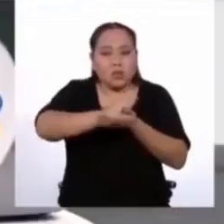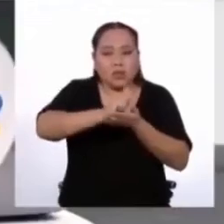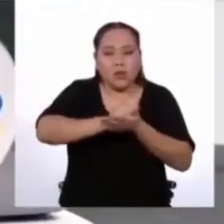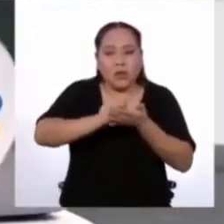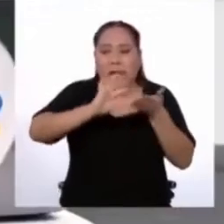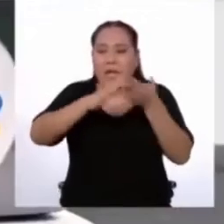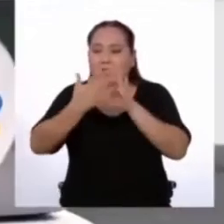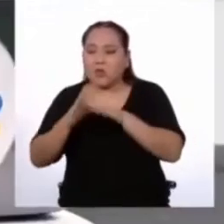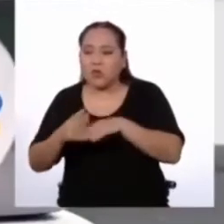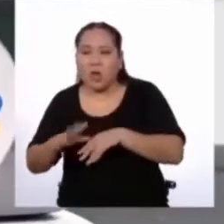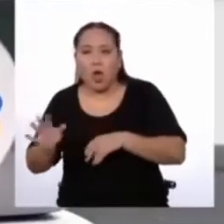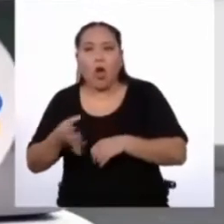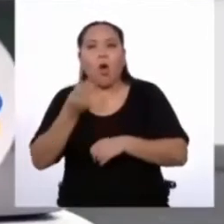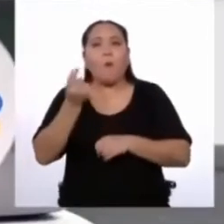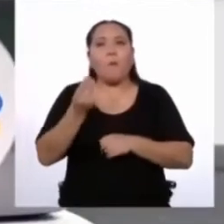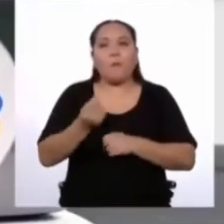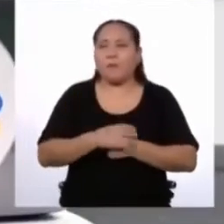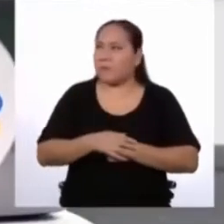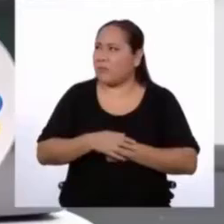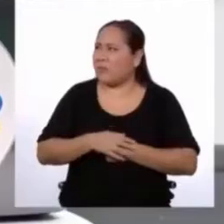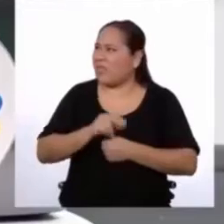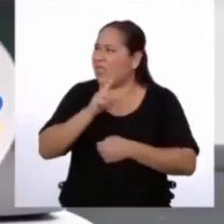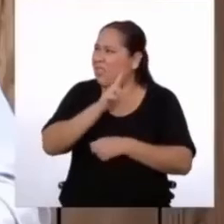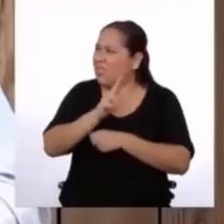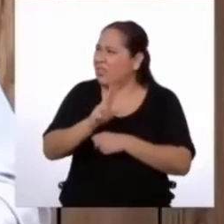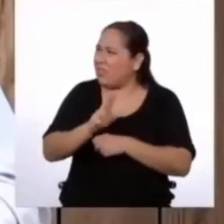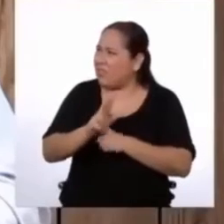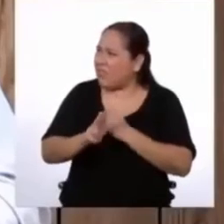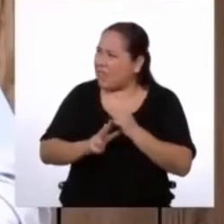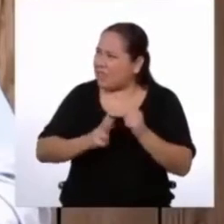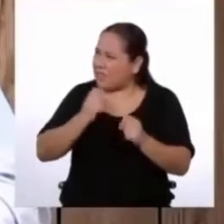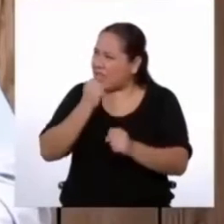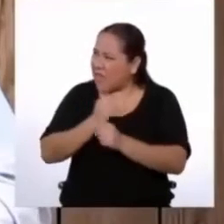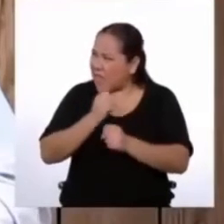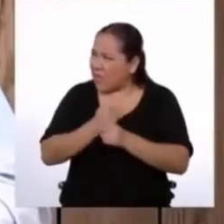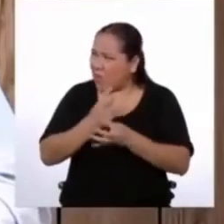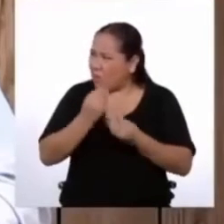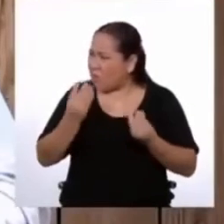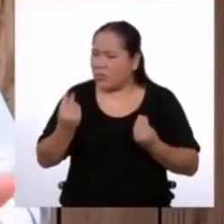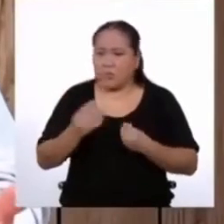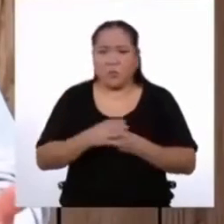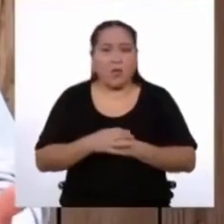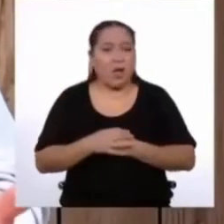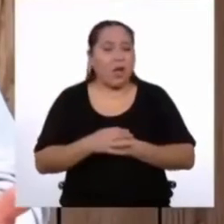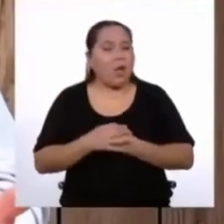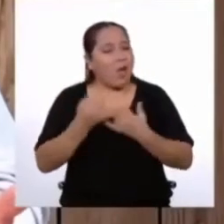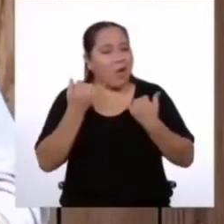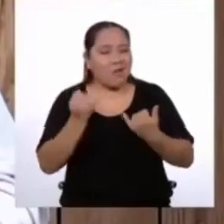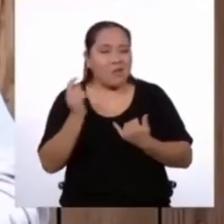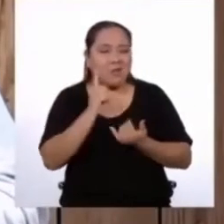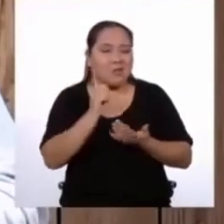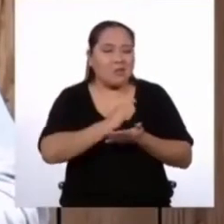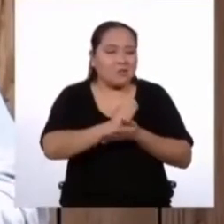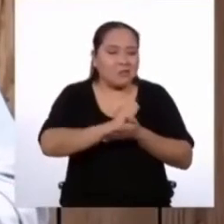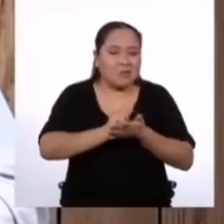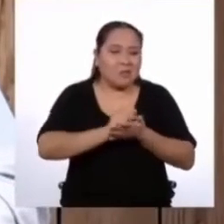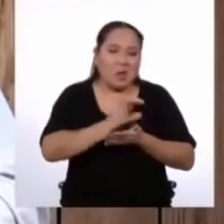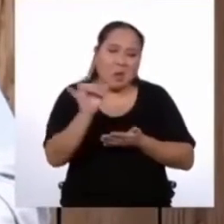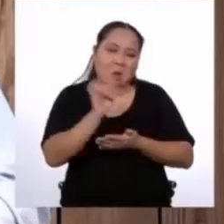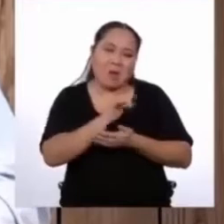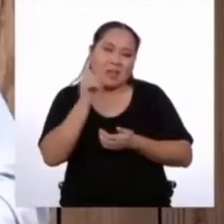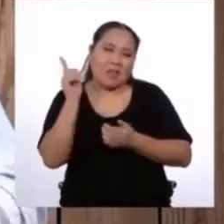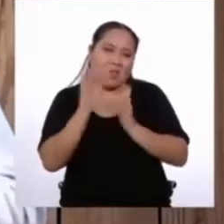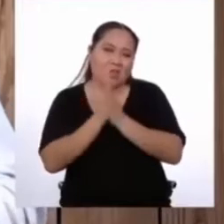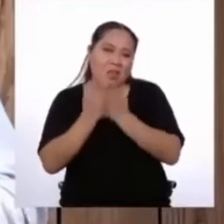perros. ¿Tres años? ¡Eso es demasiado! Pero descuida, Jonathan. Ahorita no vamos a escribir una obra de ese calibre.